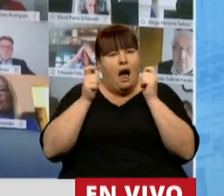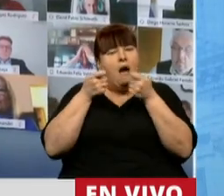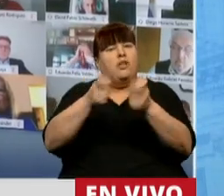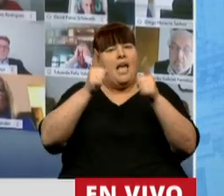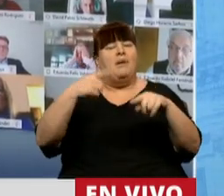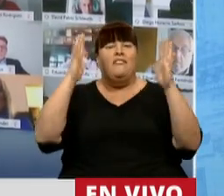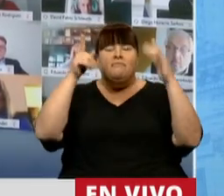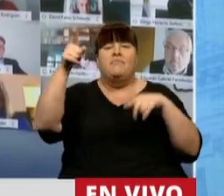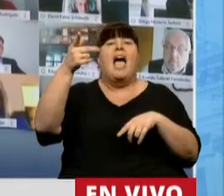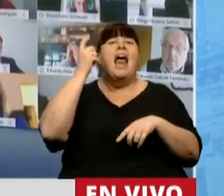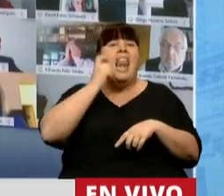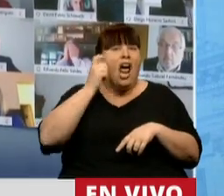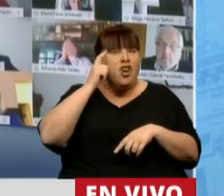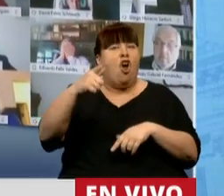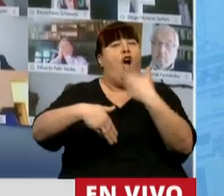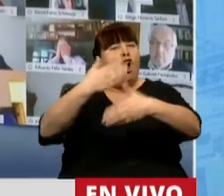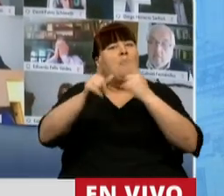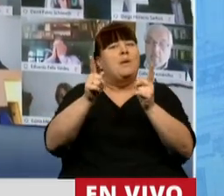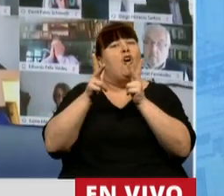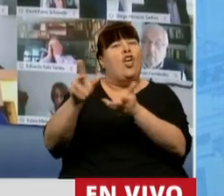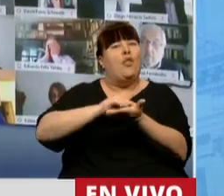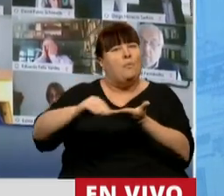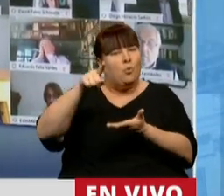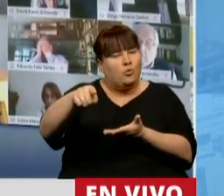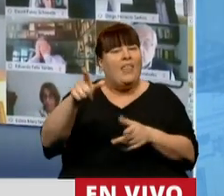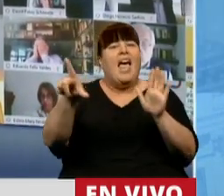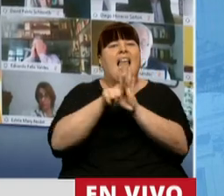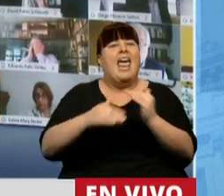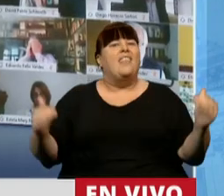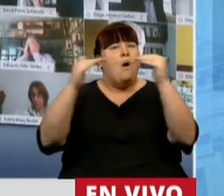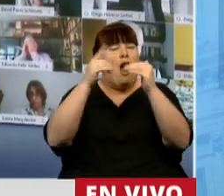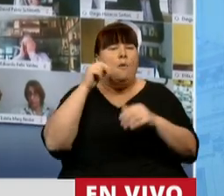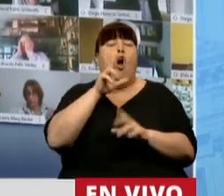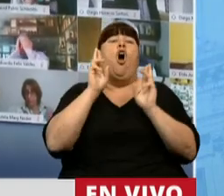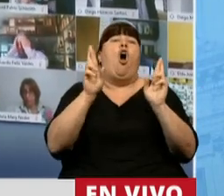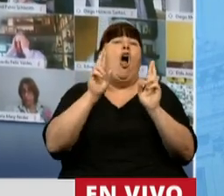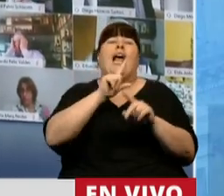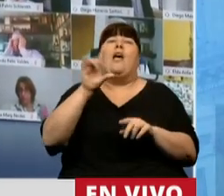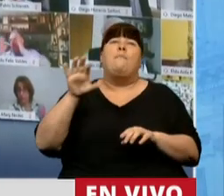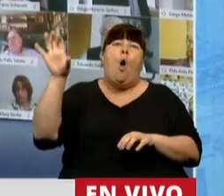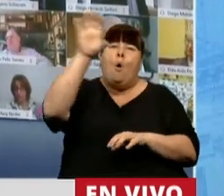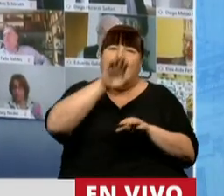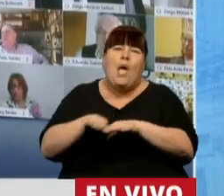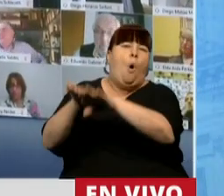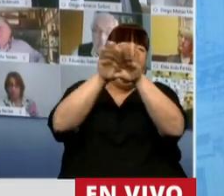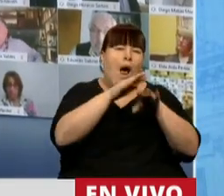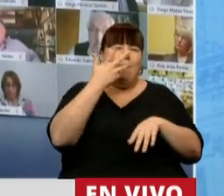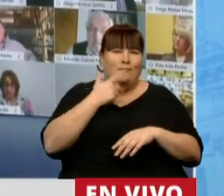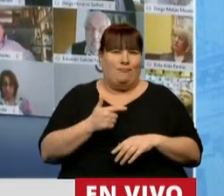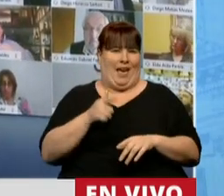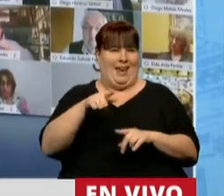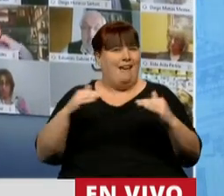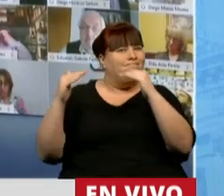celebración de que en La Rioja estén avanzando, como contó recién la diputada, con la ley de paridad y ojalá no quede una sola provincia que no tenga